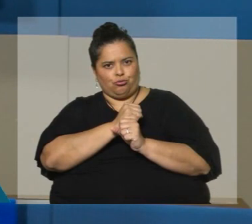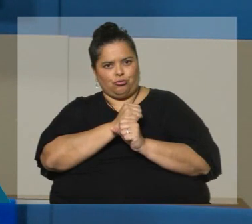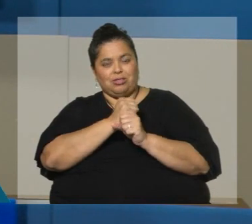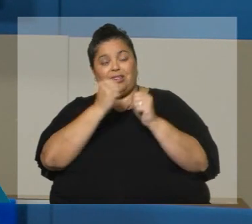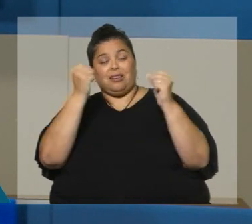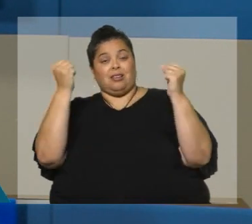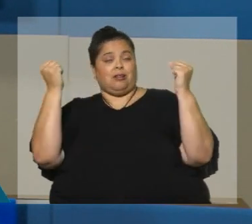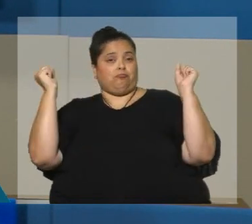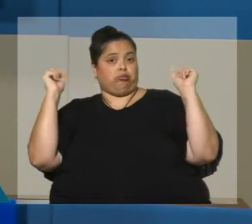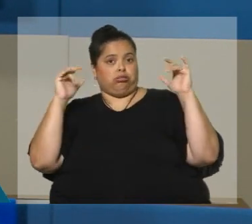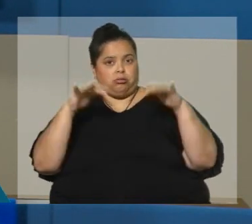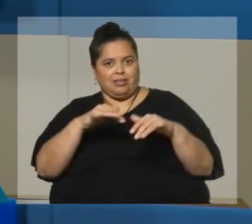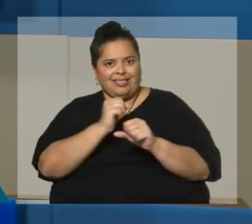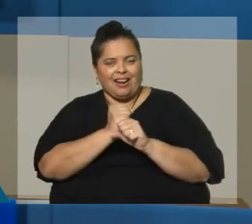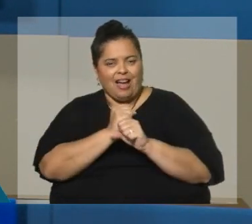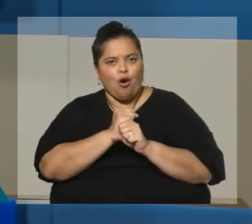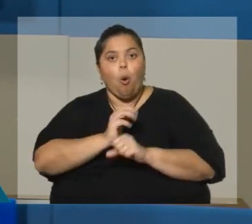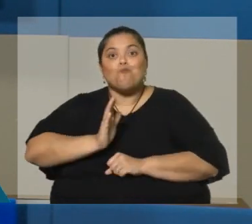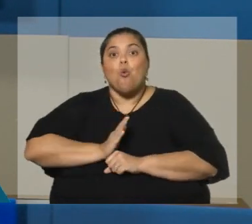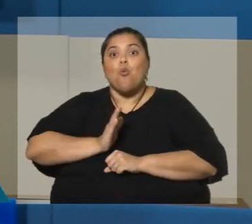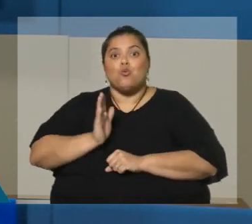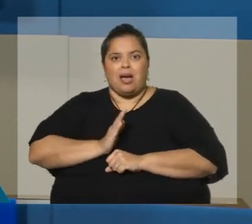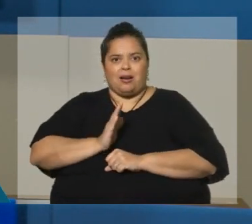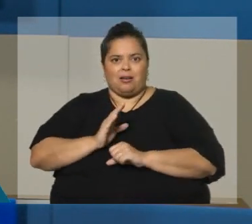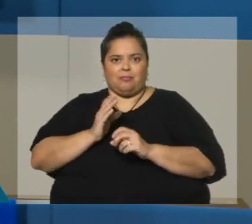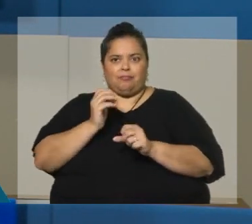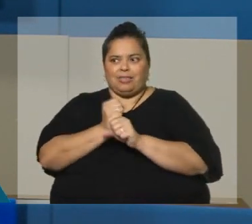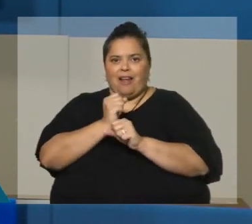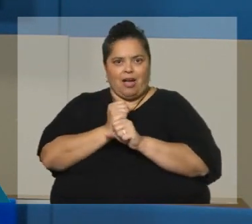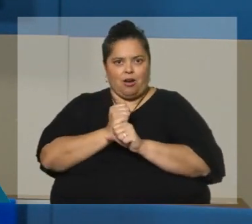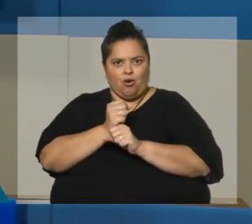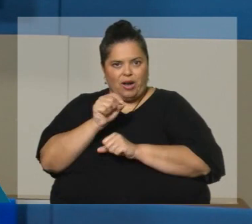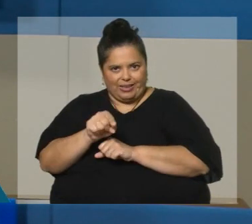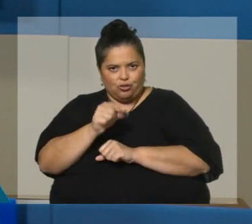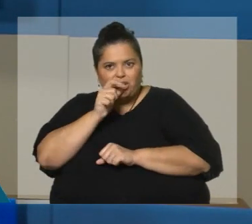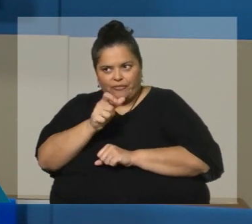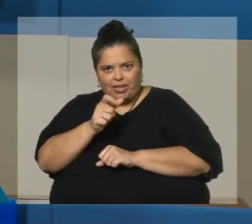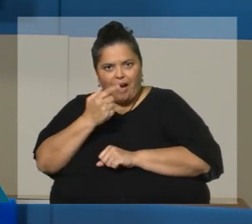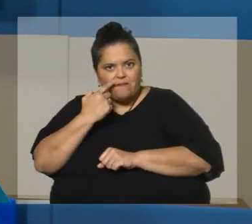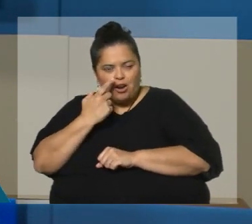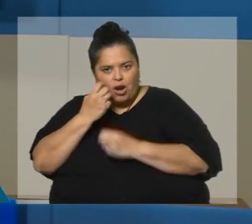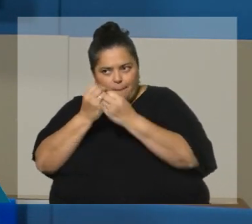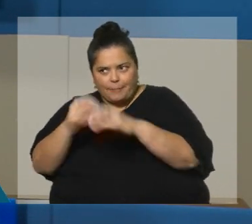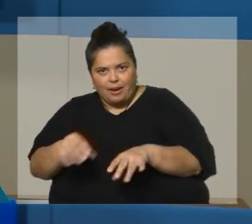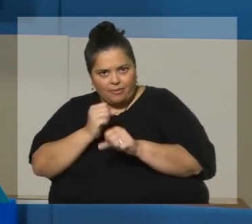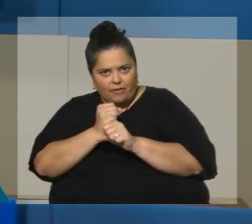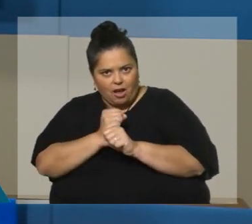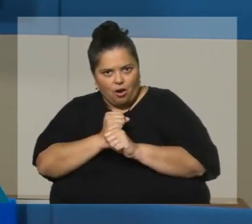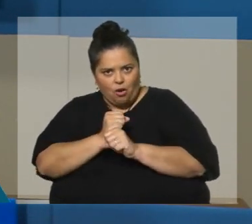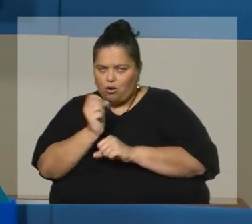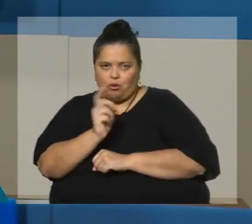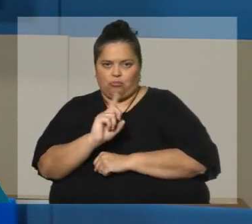la mujer al mercado. En laboral. Sí. ¿Eso significó que los varones dejaron de trabajar? ¿Perdieron trabajo? No. Básicamente no.